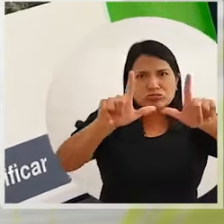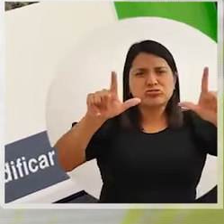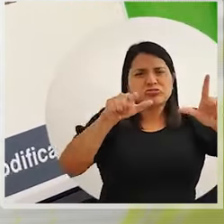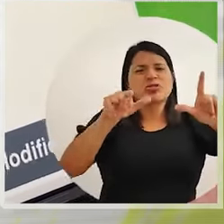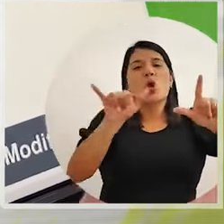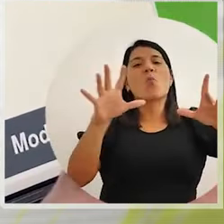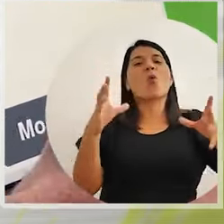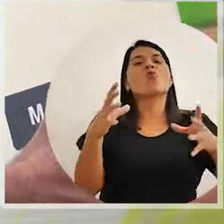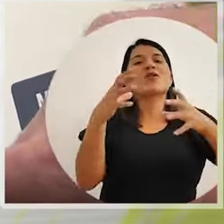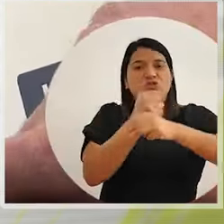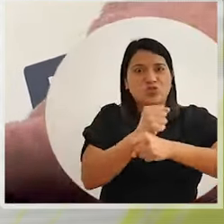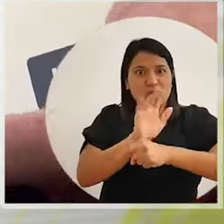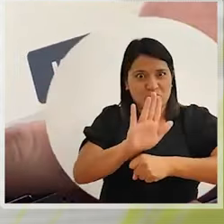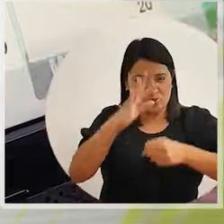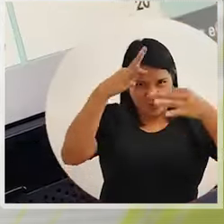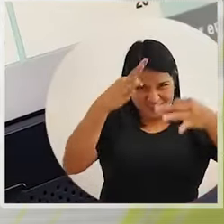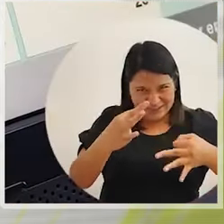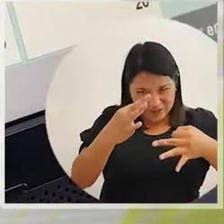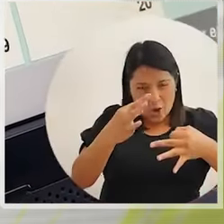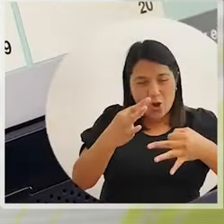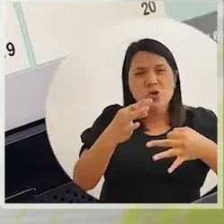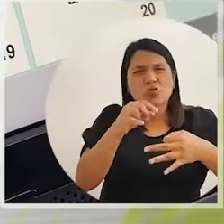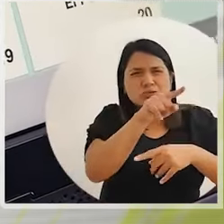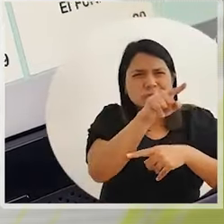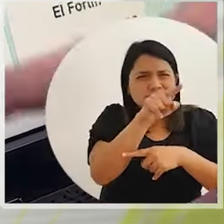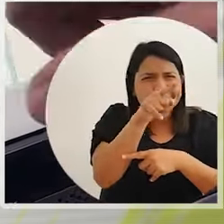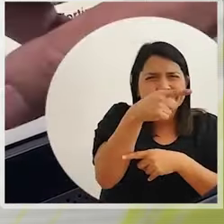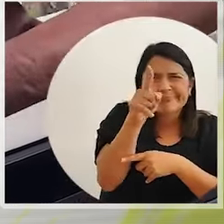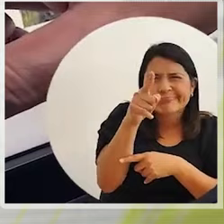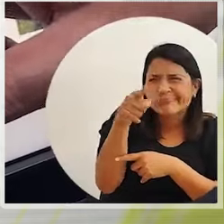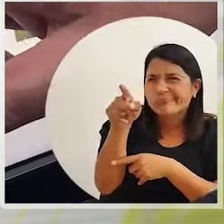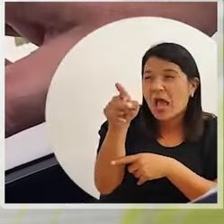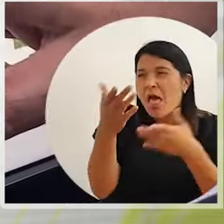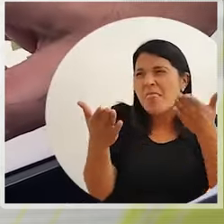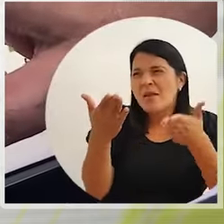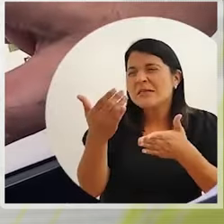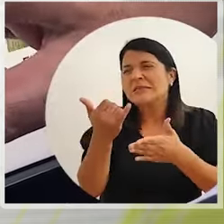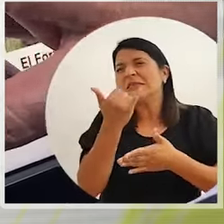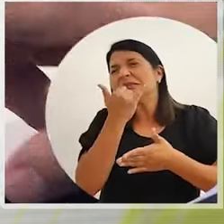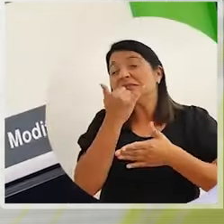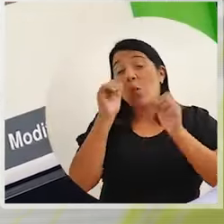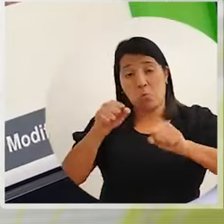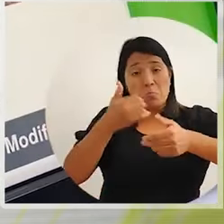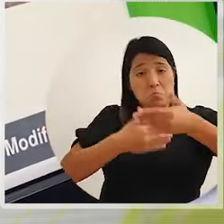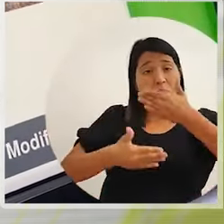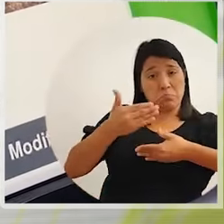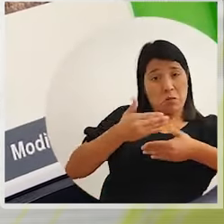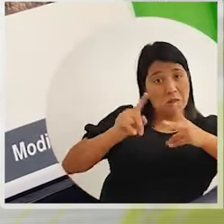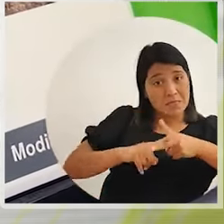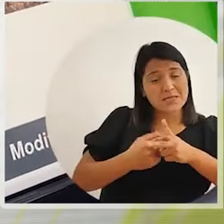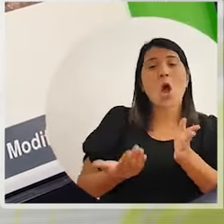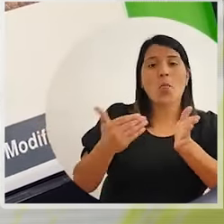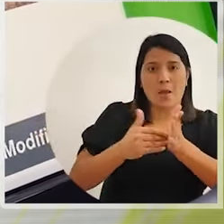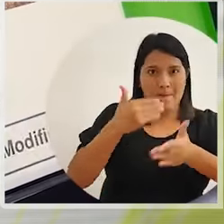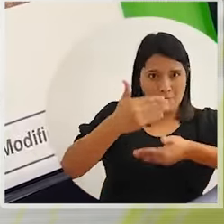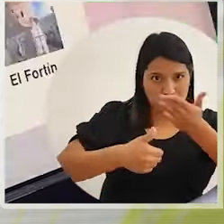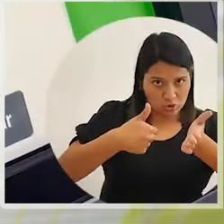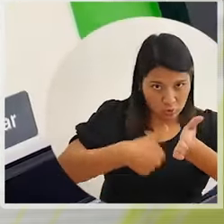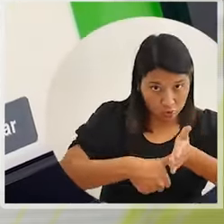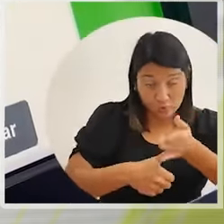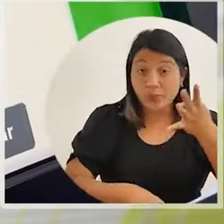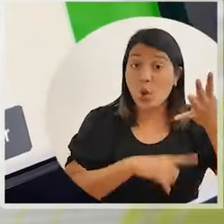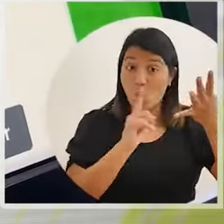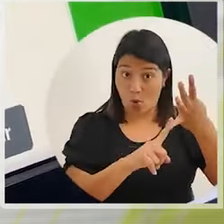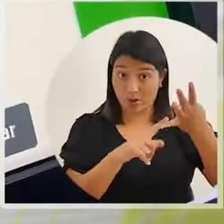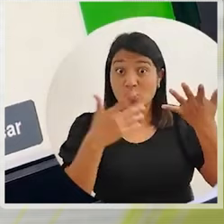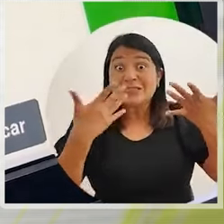con toda la participación de ellos. Bueno, estamos llegando prácticamente al final de este programa, y en